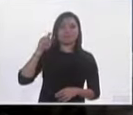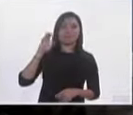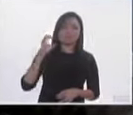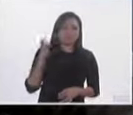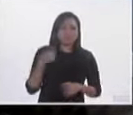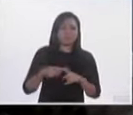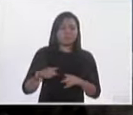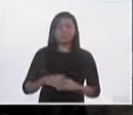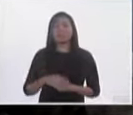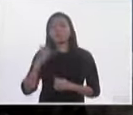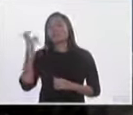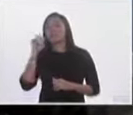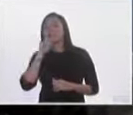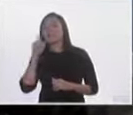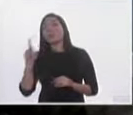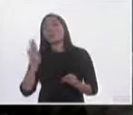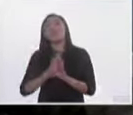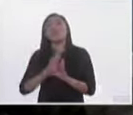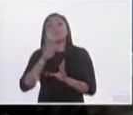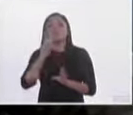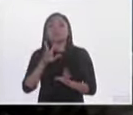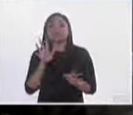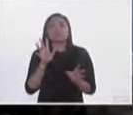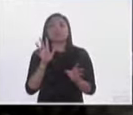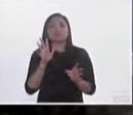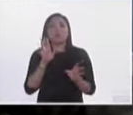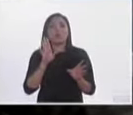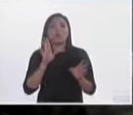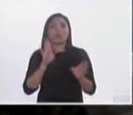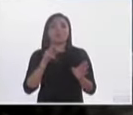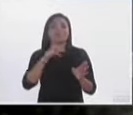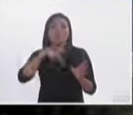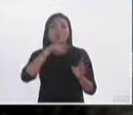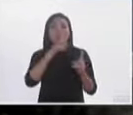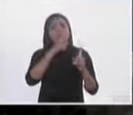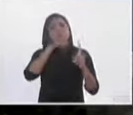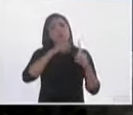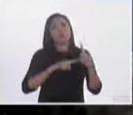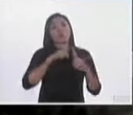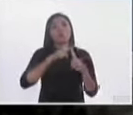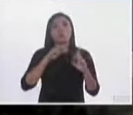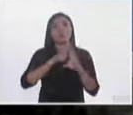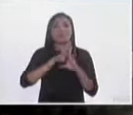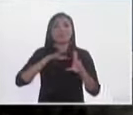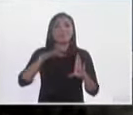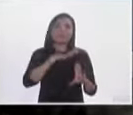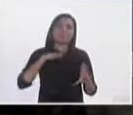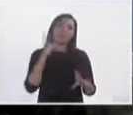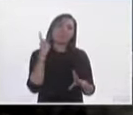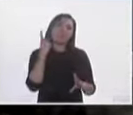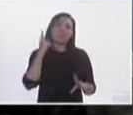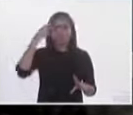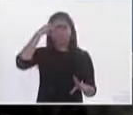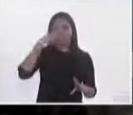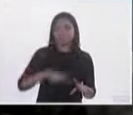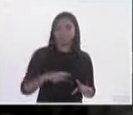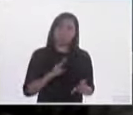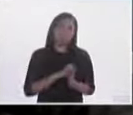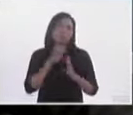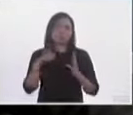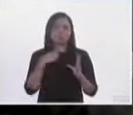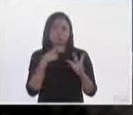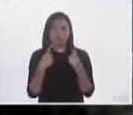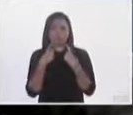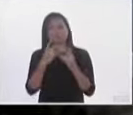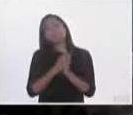independientes y el peso, el impacto que tienen o pueden tener en el sistema político mexicano. Bueno, yo diría algunos datos, por